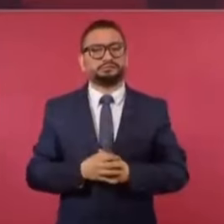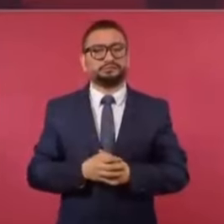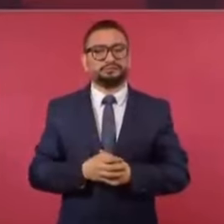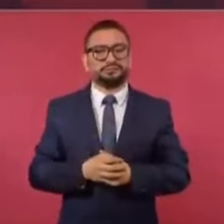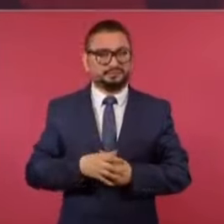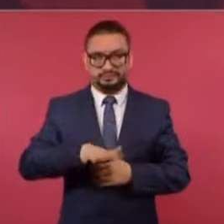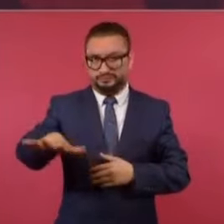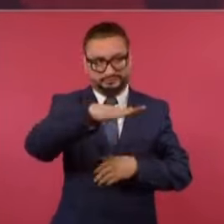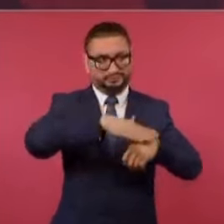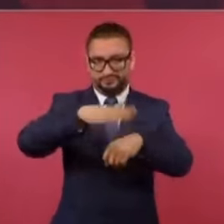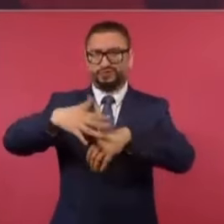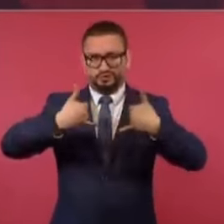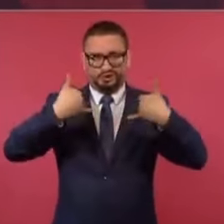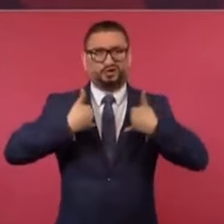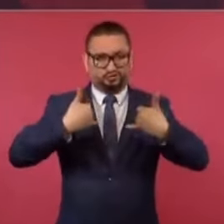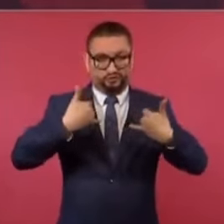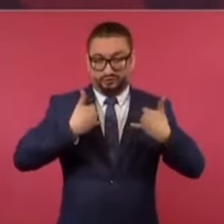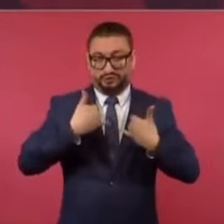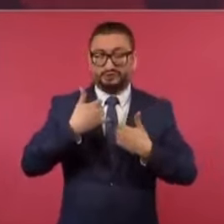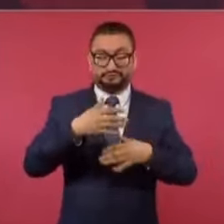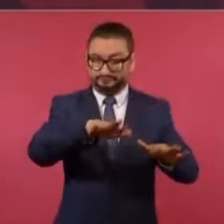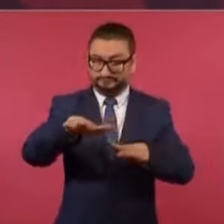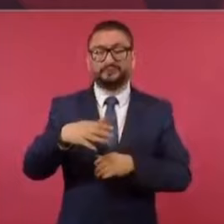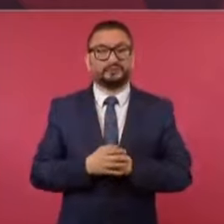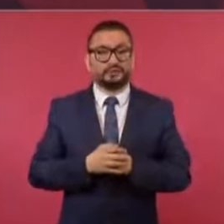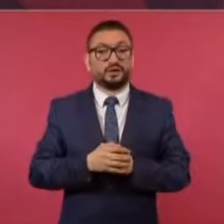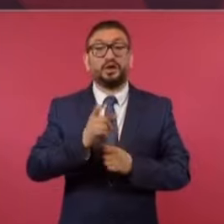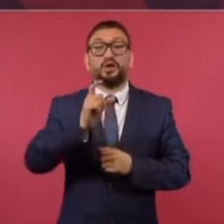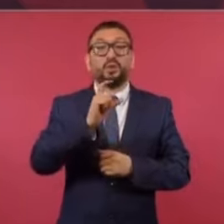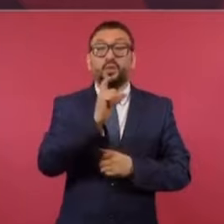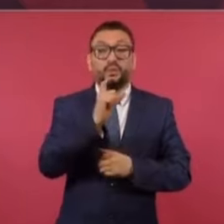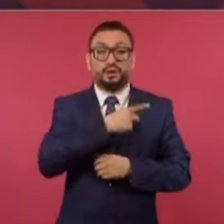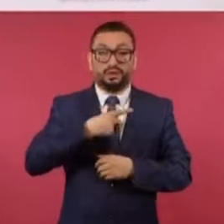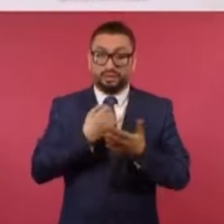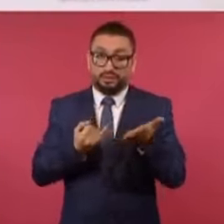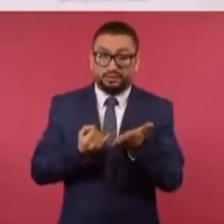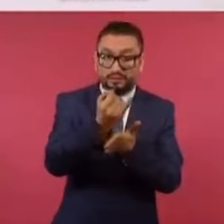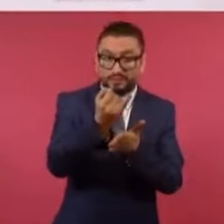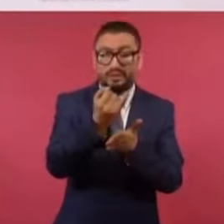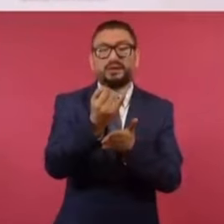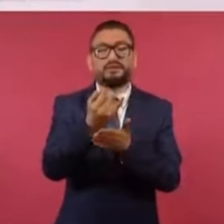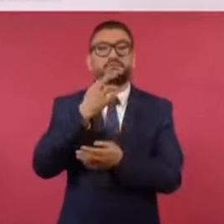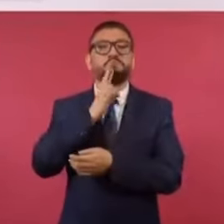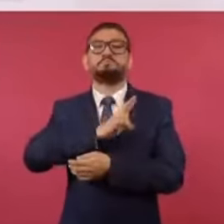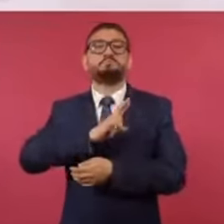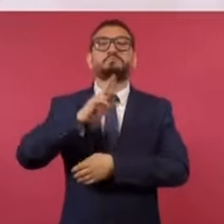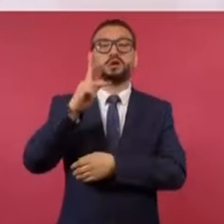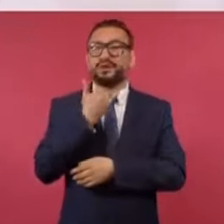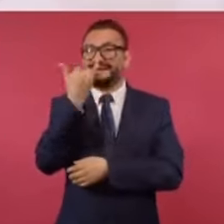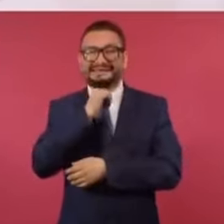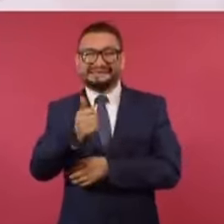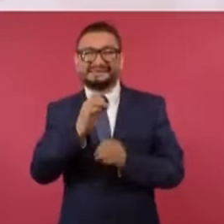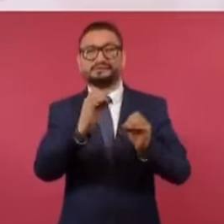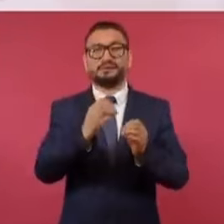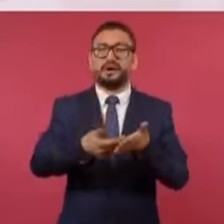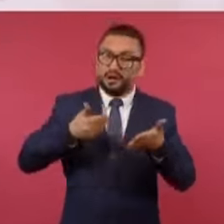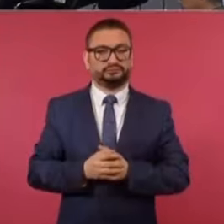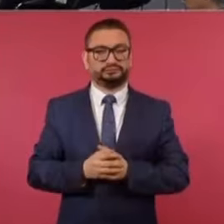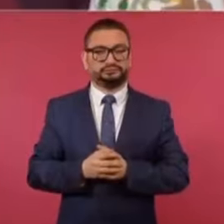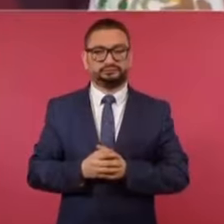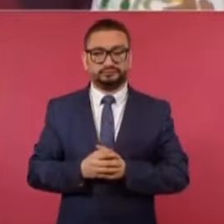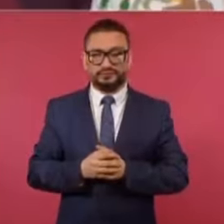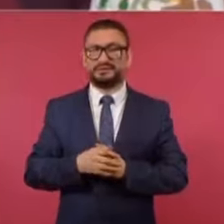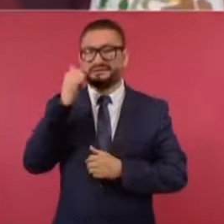Esto para los jóvenes. Si se tiene que tomar una decisión, lo mejor, para no equivocarnos, es preguntar.